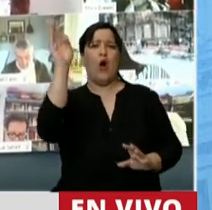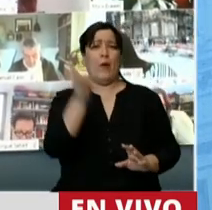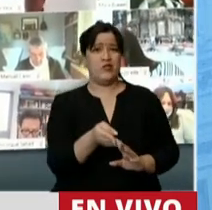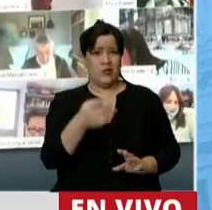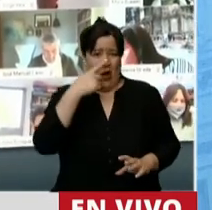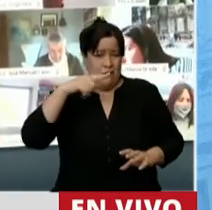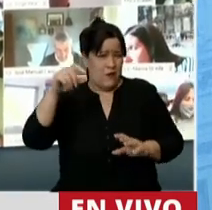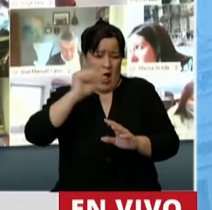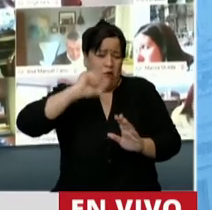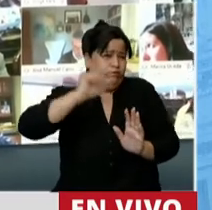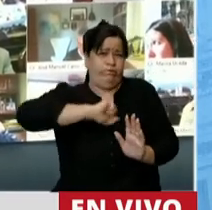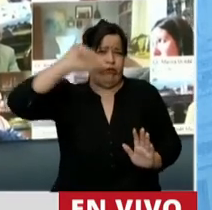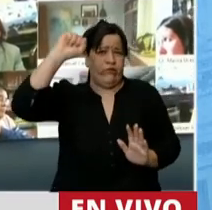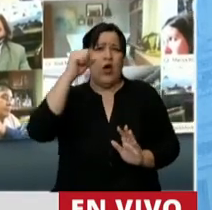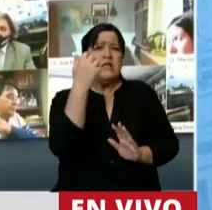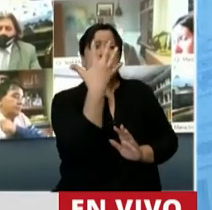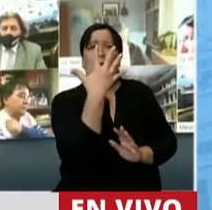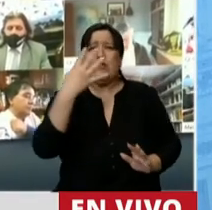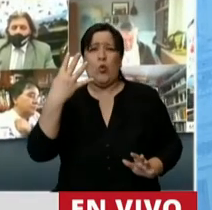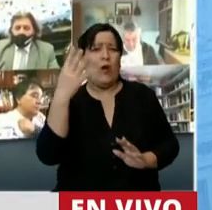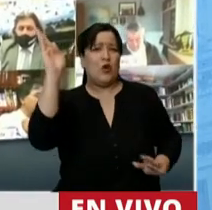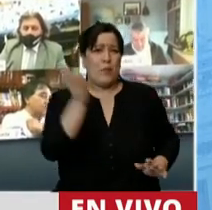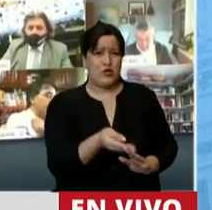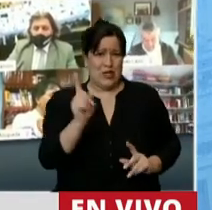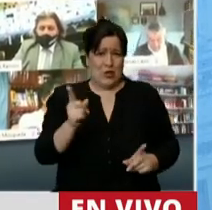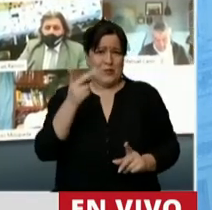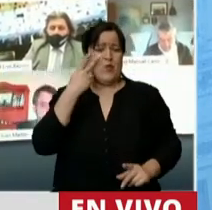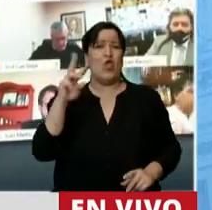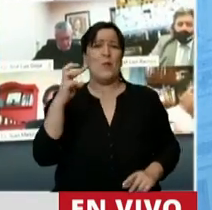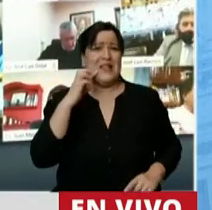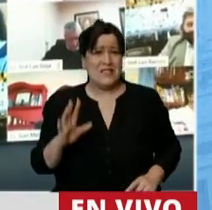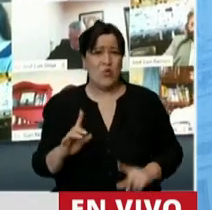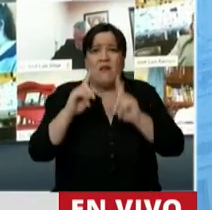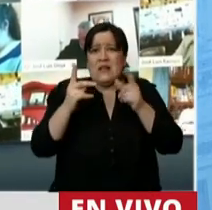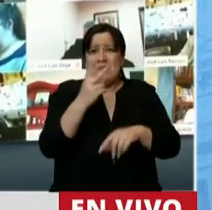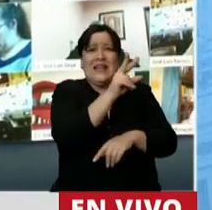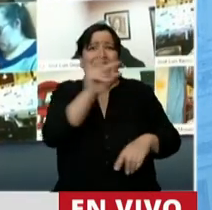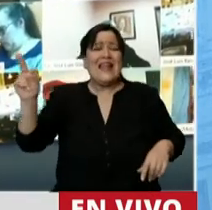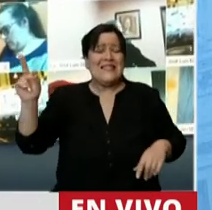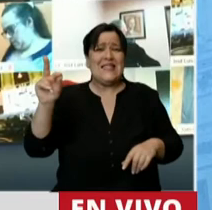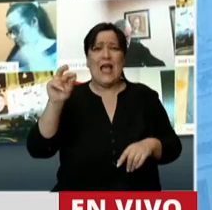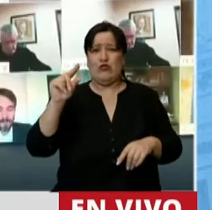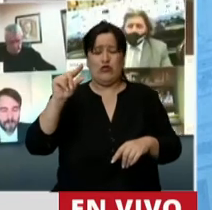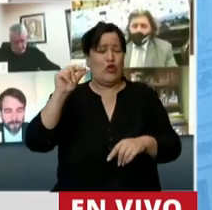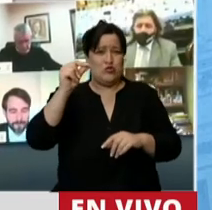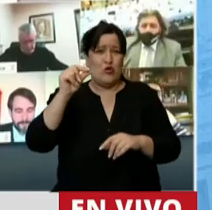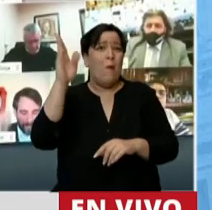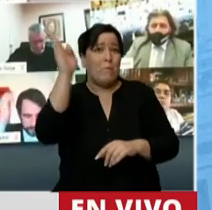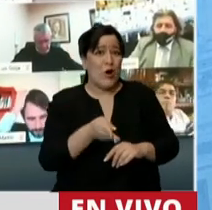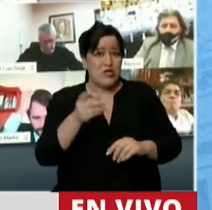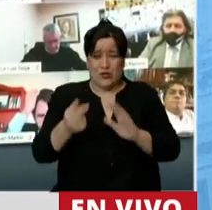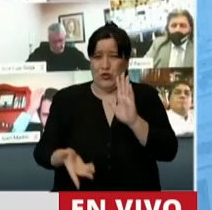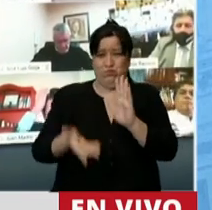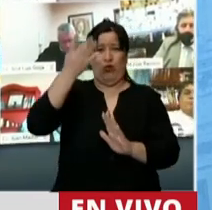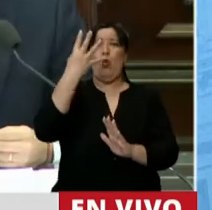% de inflación solamente en el último año. Y un 300% de inflación acumulada en cuatro años. Los